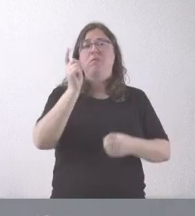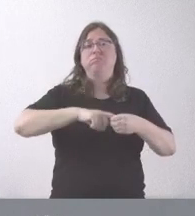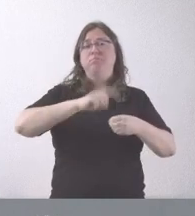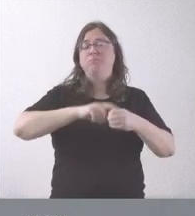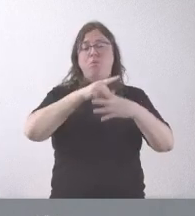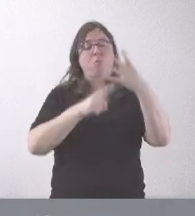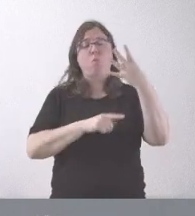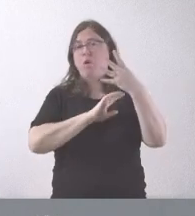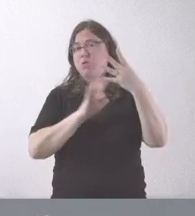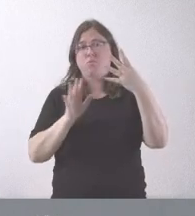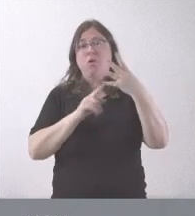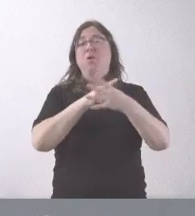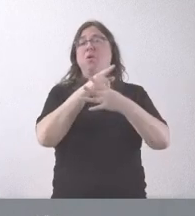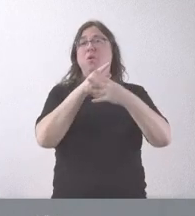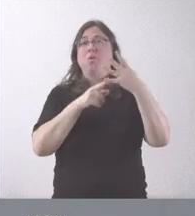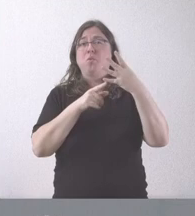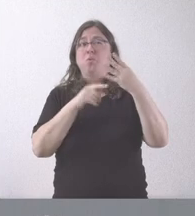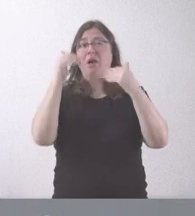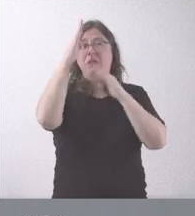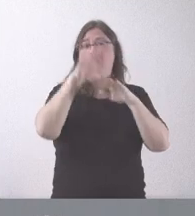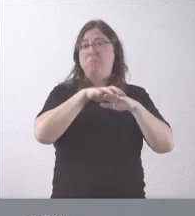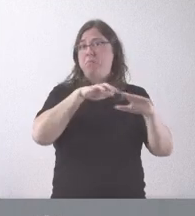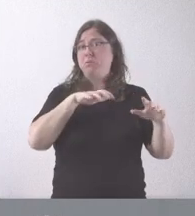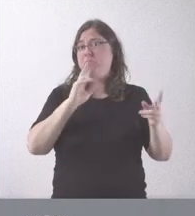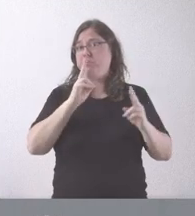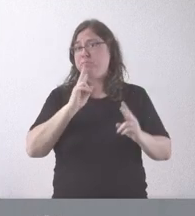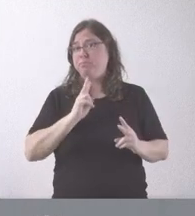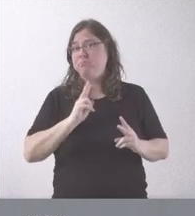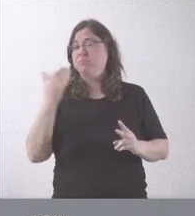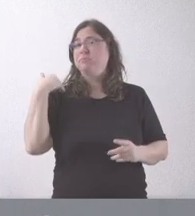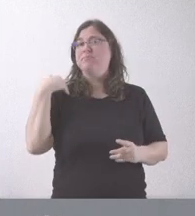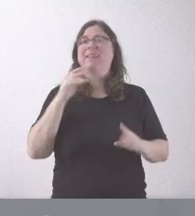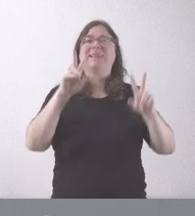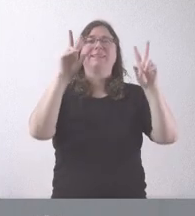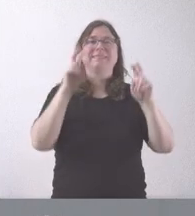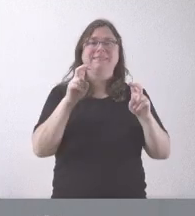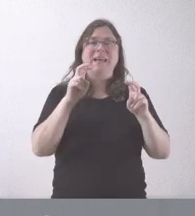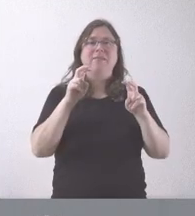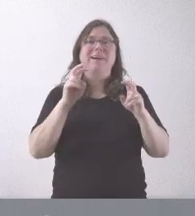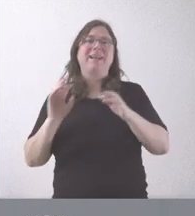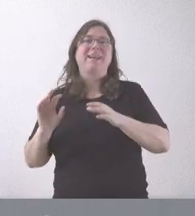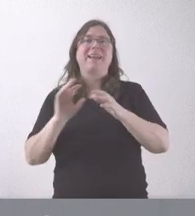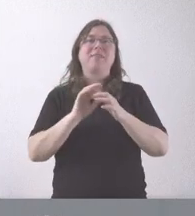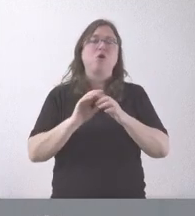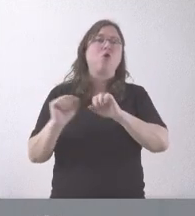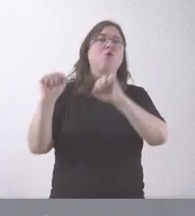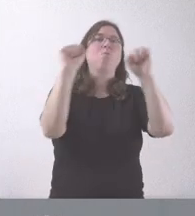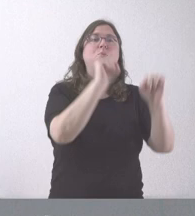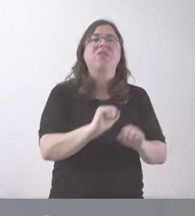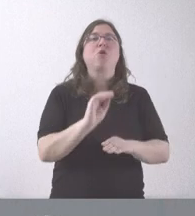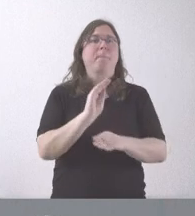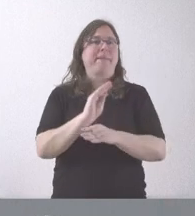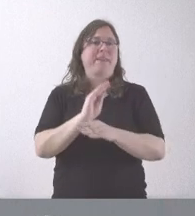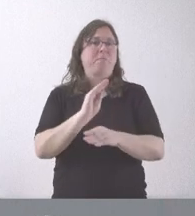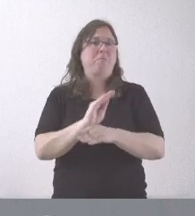cuatro y de los cuatro creo que se han atendido en su mayoría, todos ellos, cuando se refería a alegaciones vinculadas a la protección del patrimonio, pues,